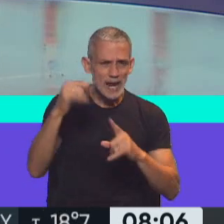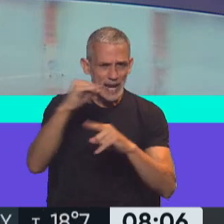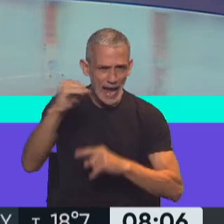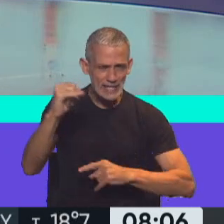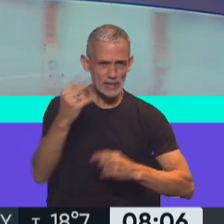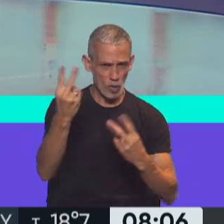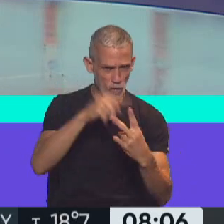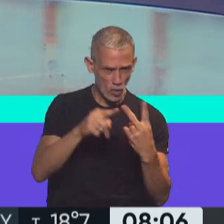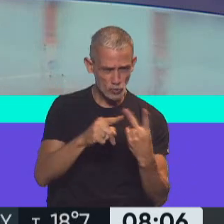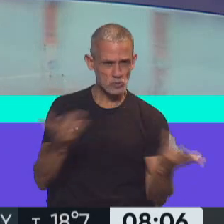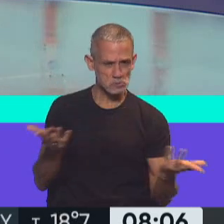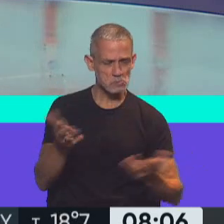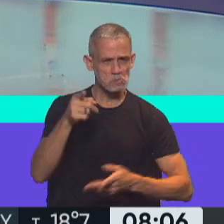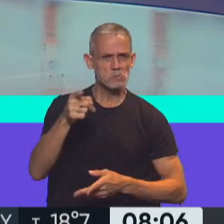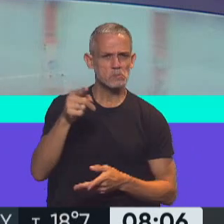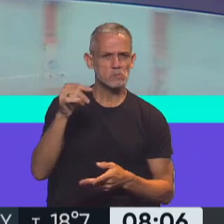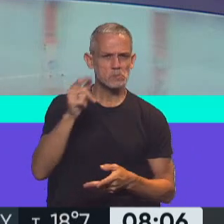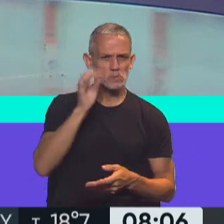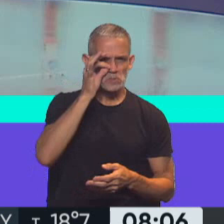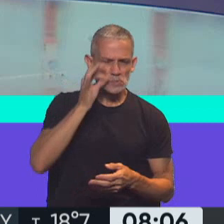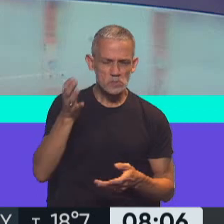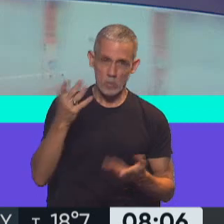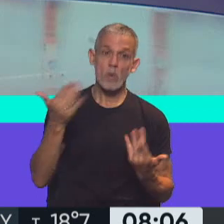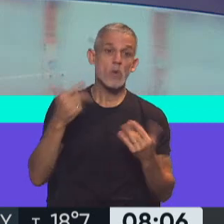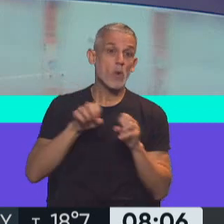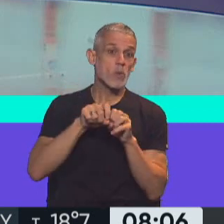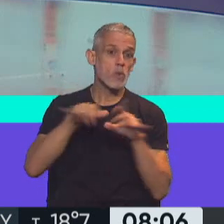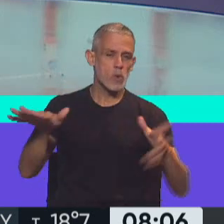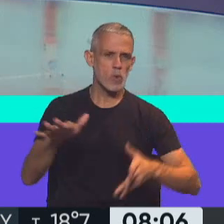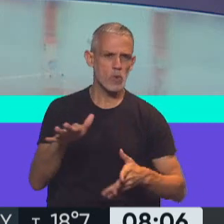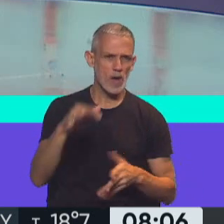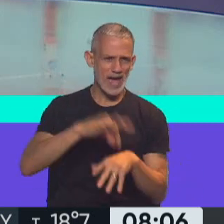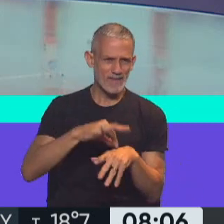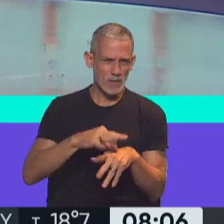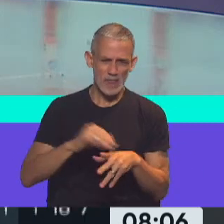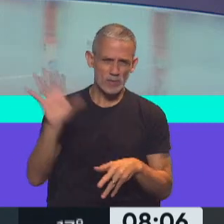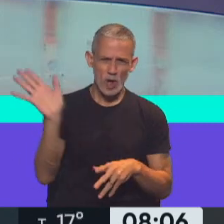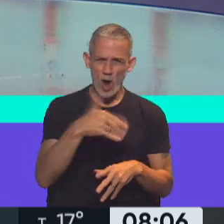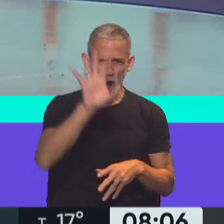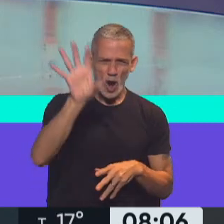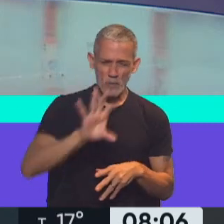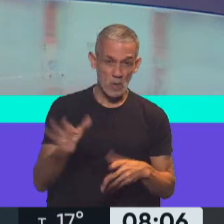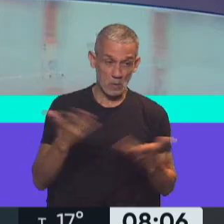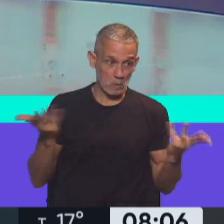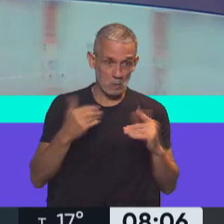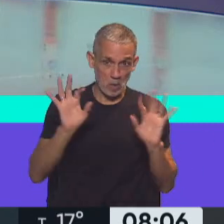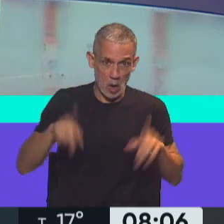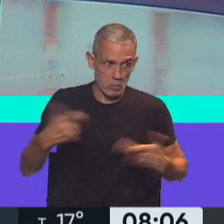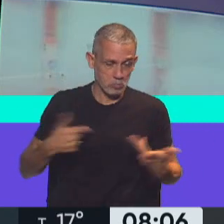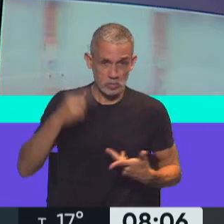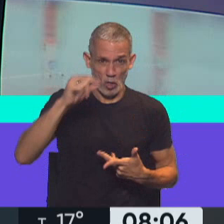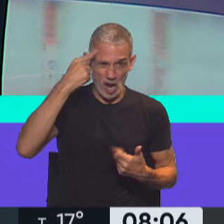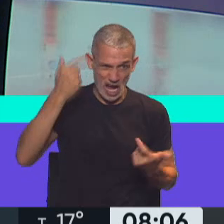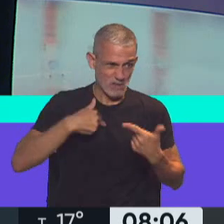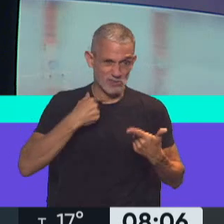y podría haber diseminado la enfermedad por toda la provincia sin enterarse, porque además al hombre no le dolía la